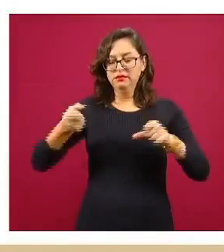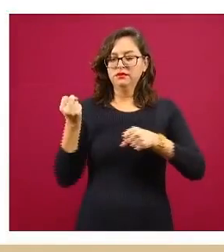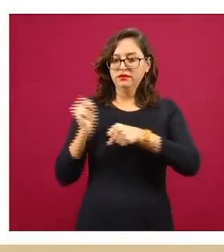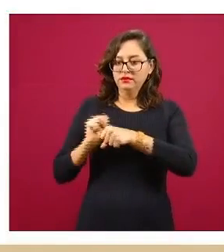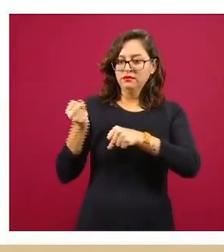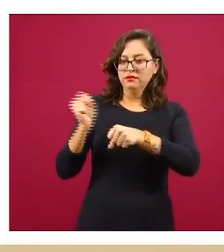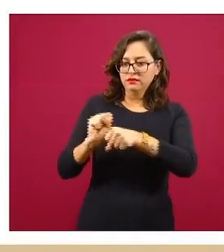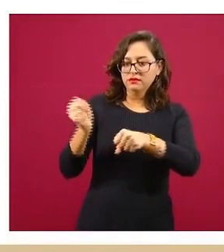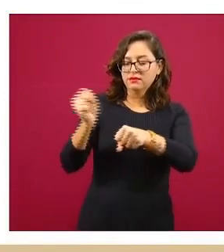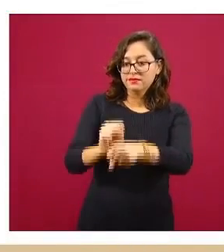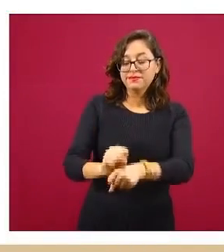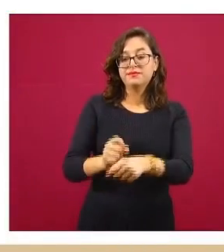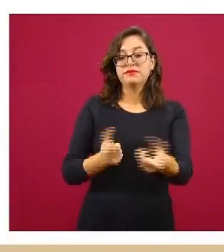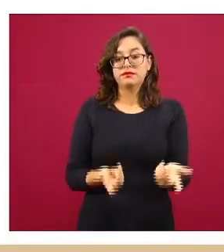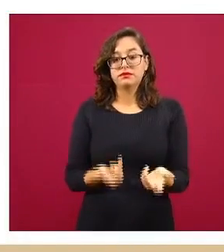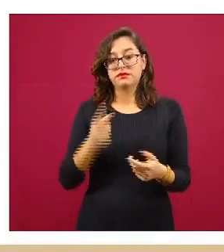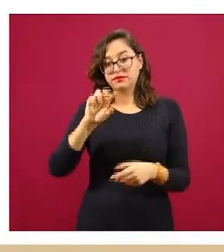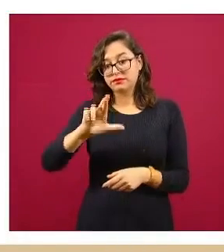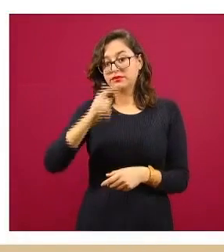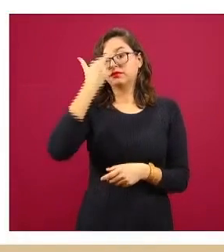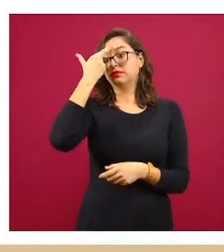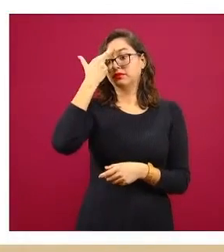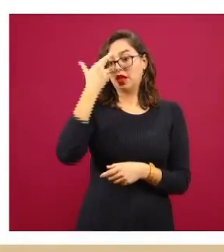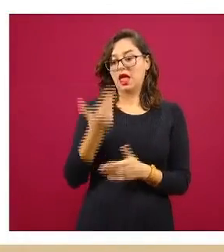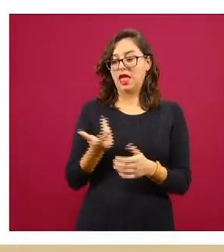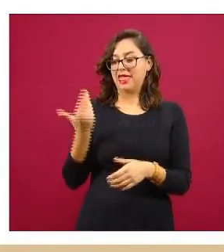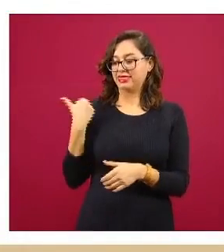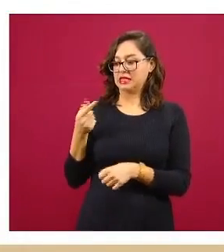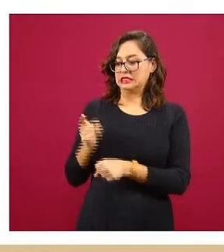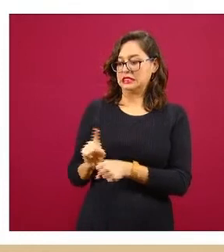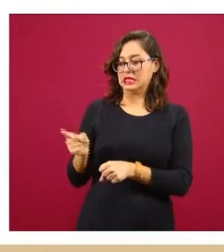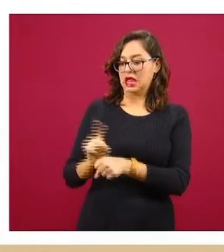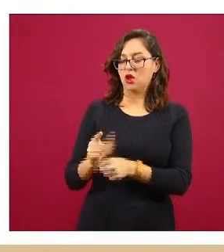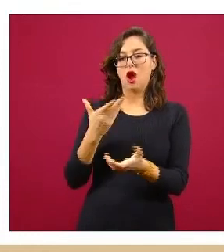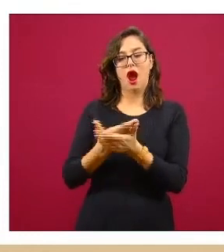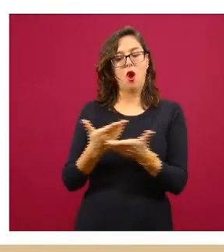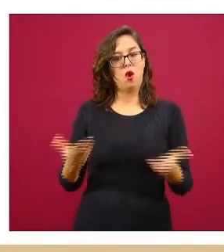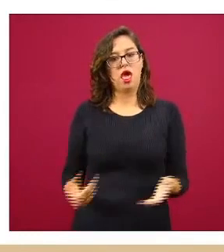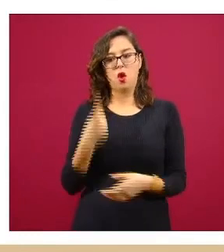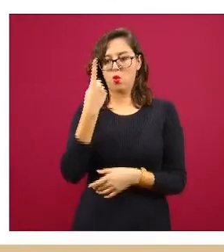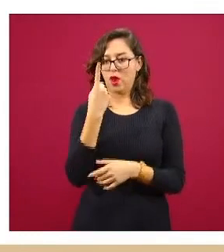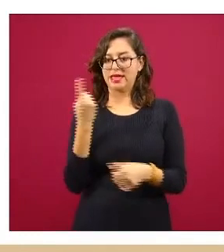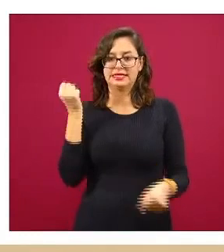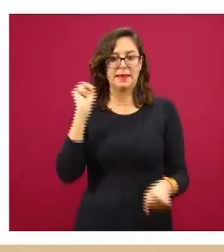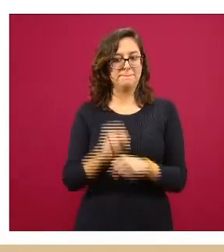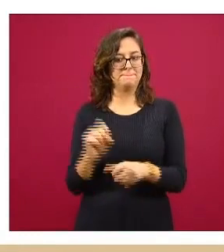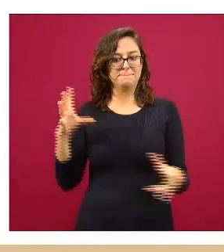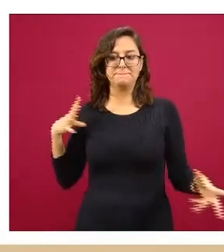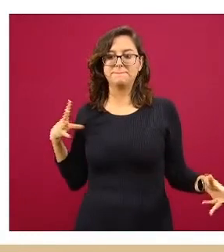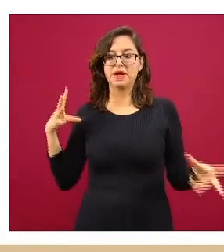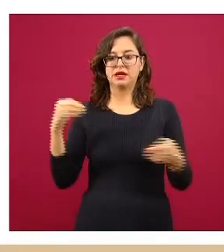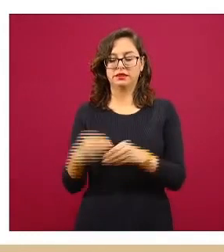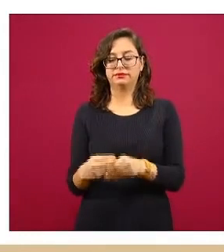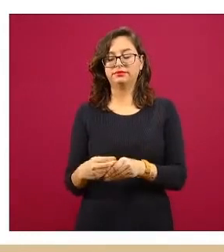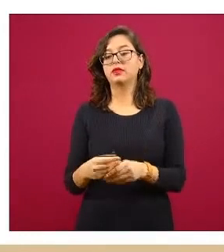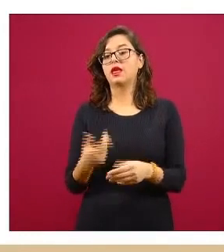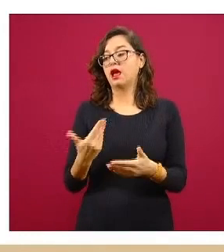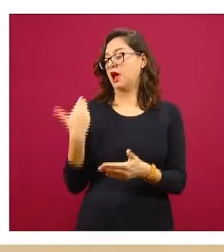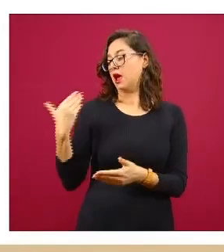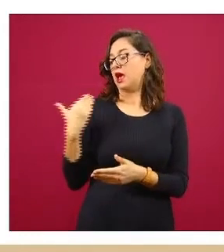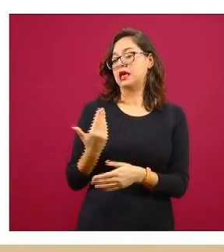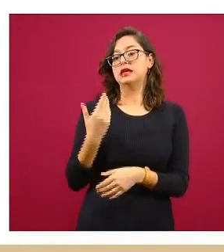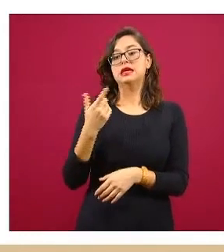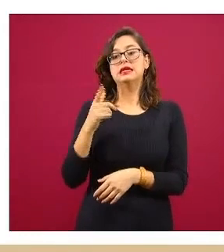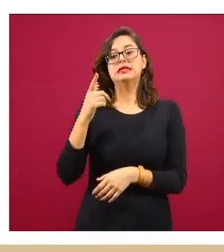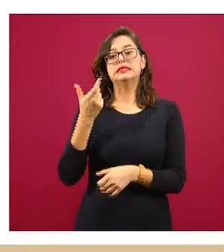semana epidemiológica, se acuerdan que al inicio presentábamos más por día, ahora por semana epidemiológica y hacemos un corte en la semana 28.